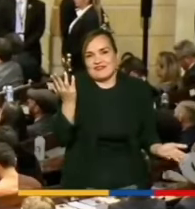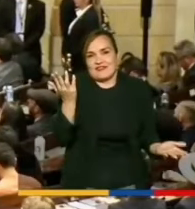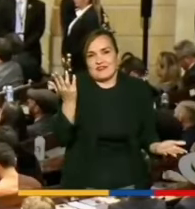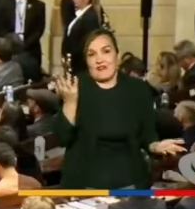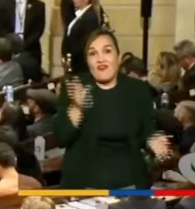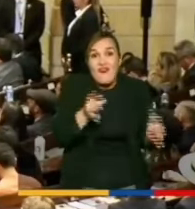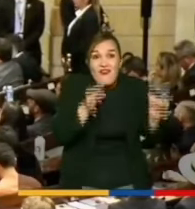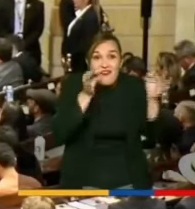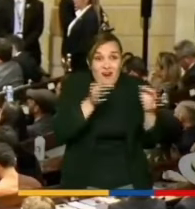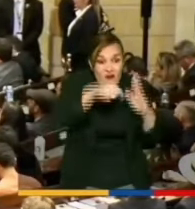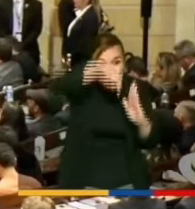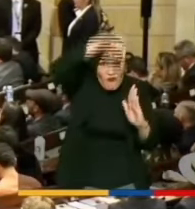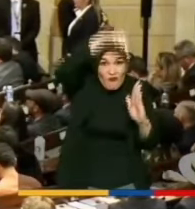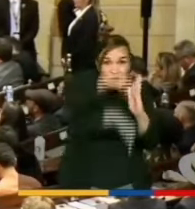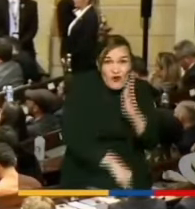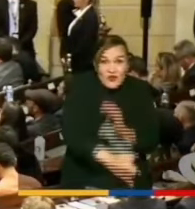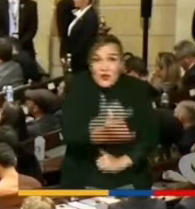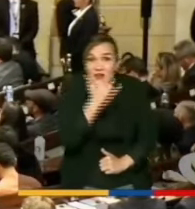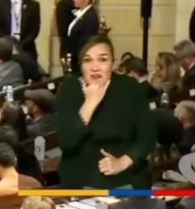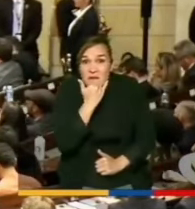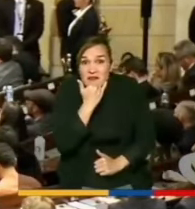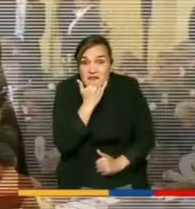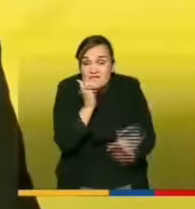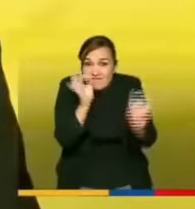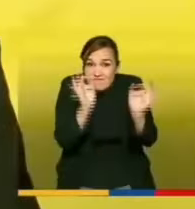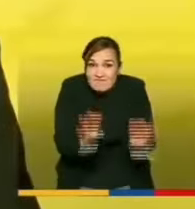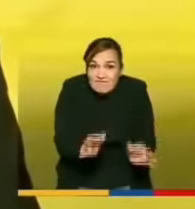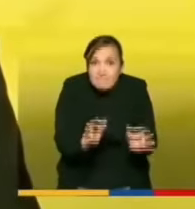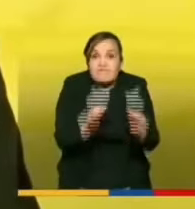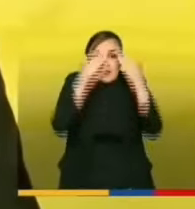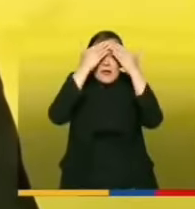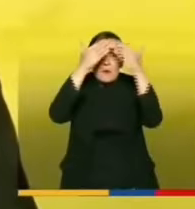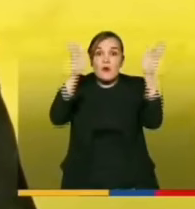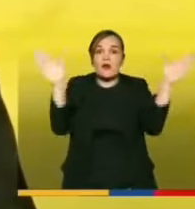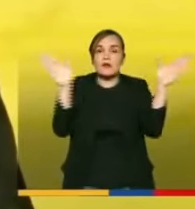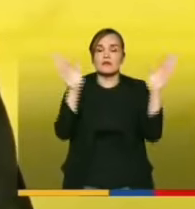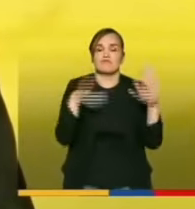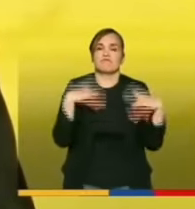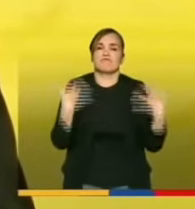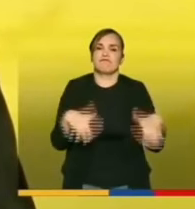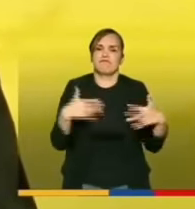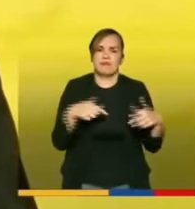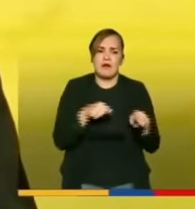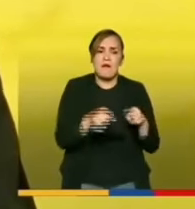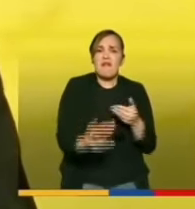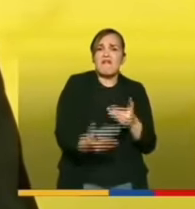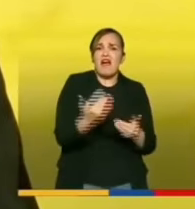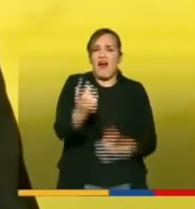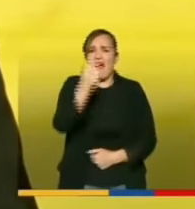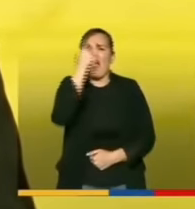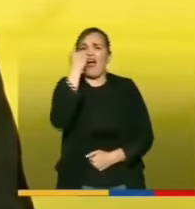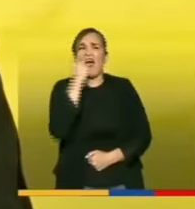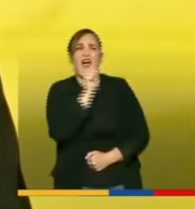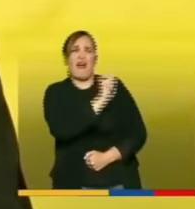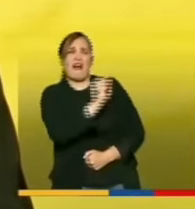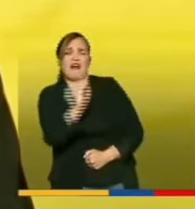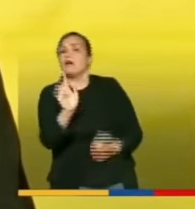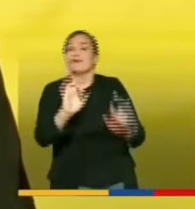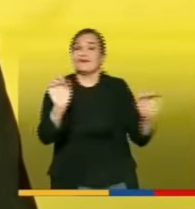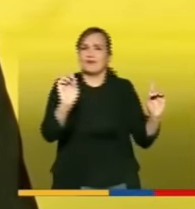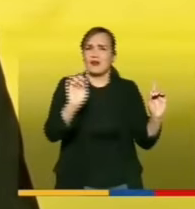fondo de esta democracia tienen una complejidad que hace que incluso